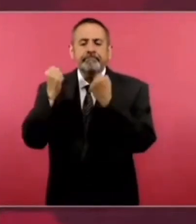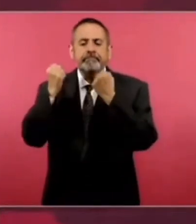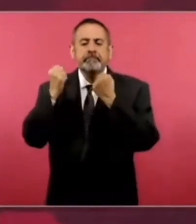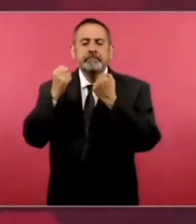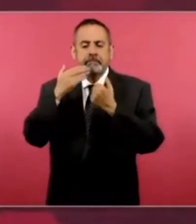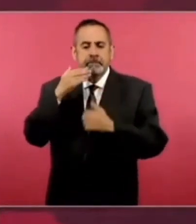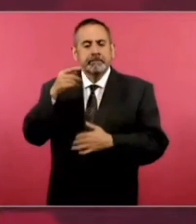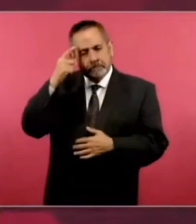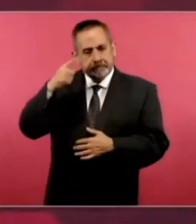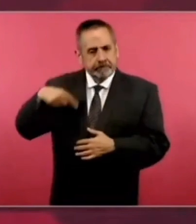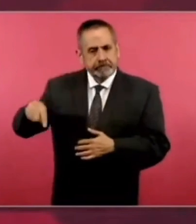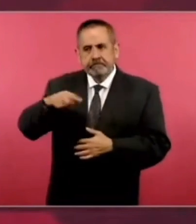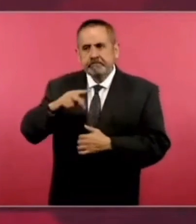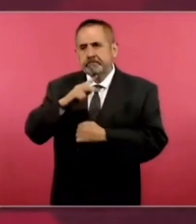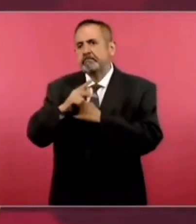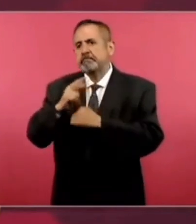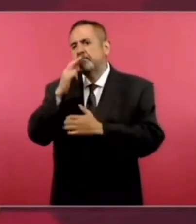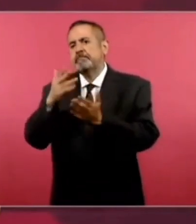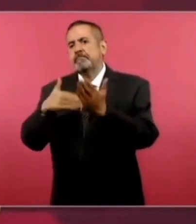al país